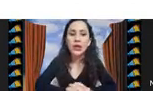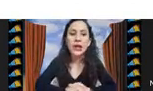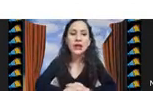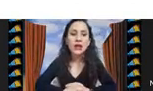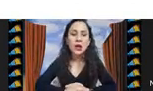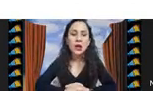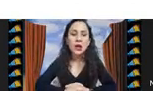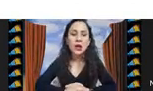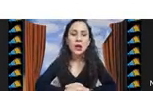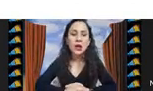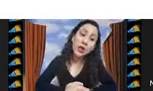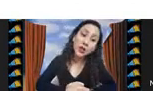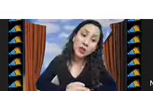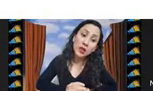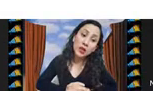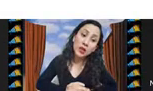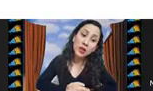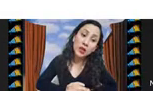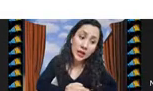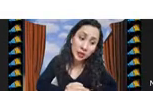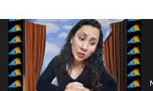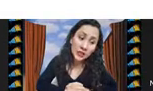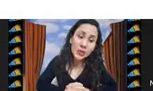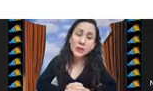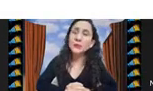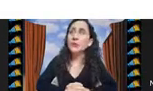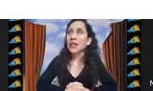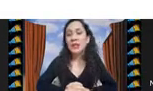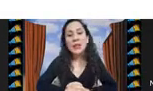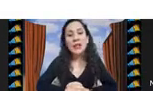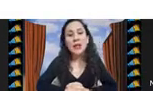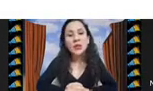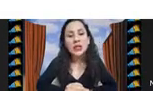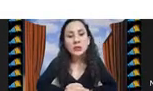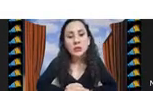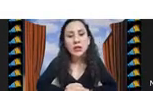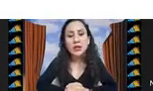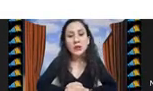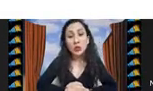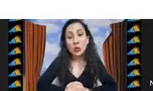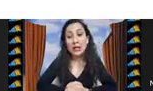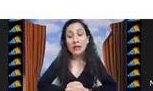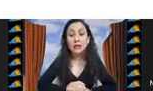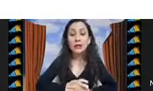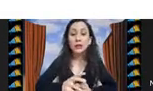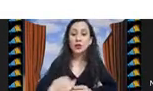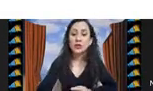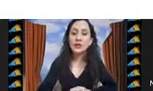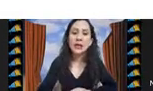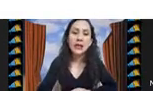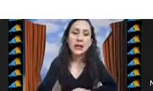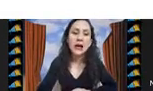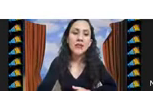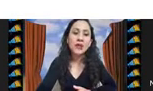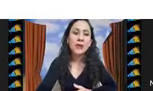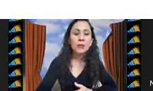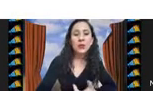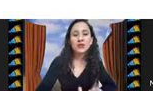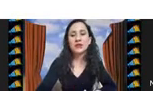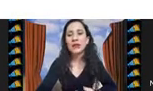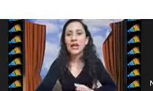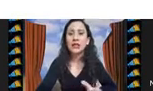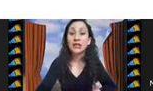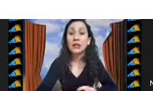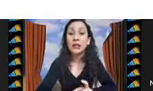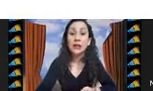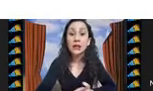del estado del arte era un algoritmo genético de agrupación y también algunas búsquedas locales entonces la idea fue